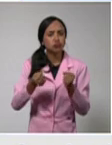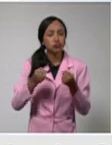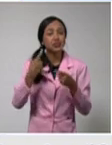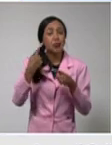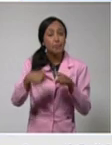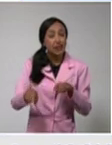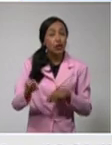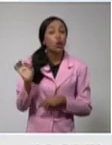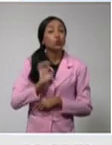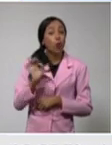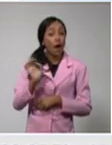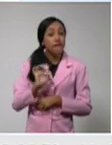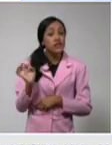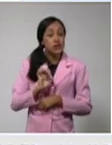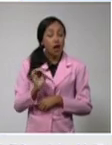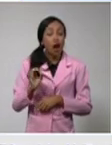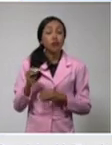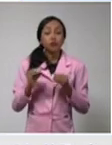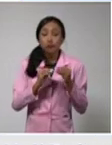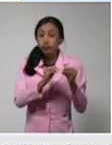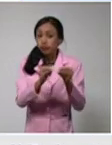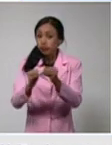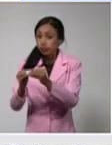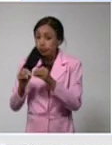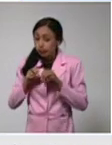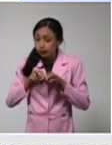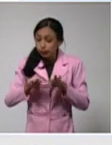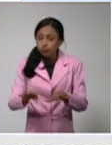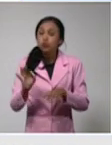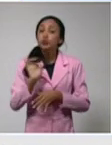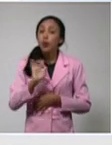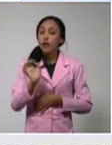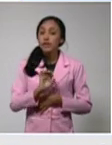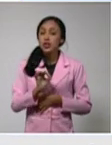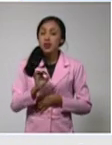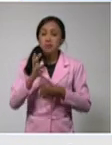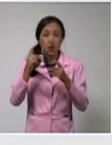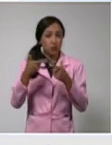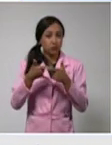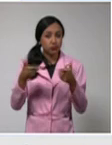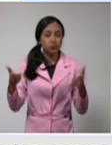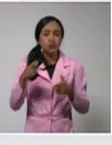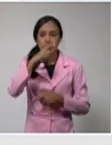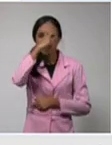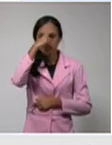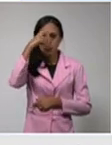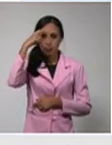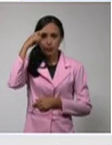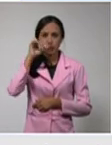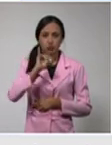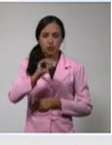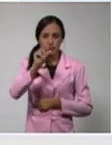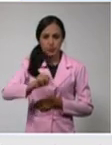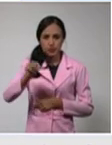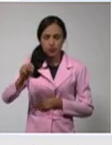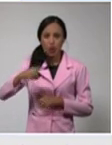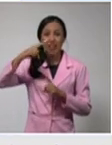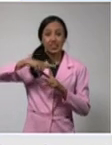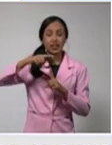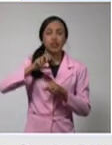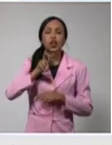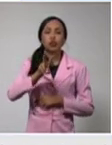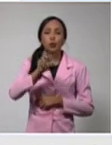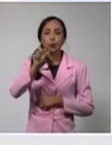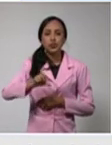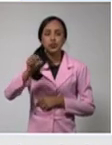con una elevada transmisión. El mayor número de casos en Santiespíritu, seis, en Trinidad, dos, y